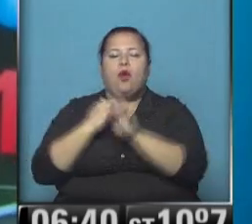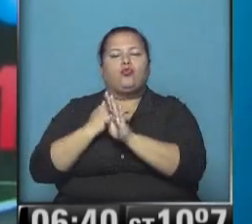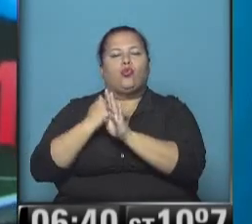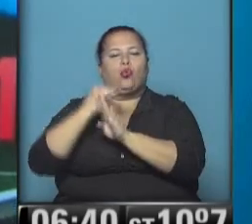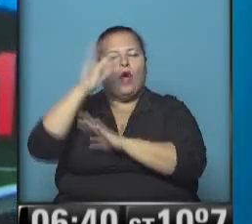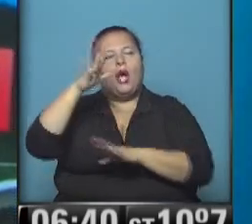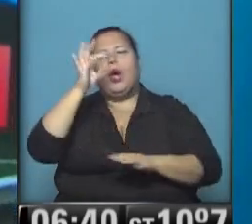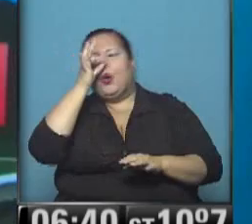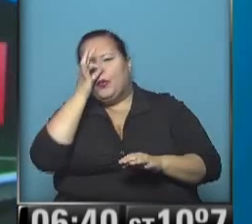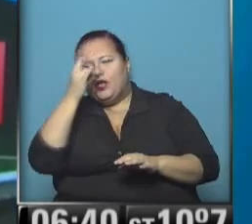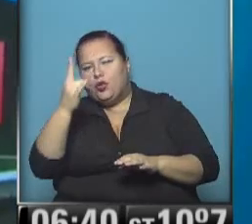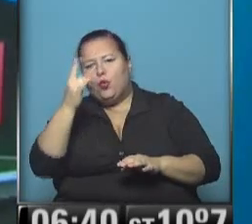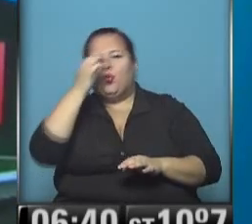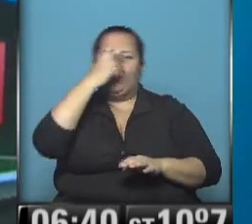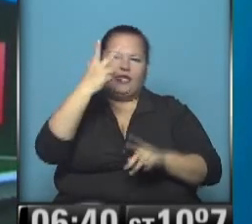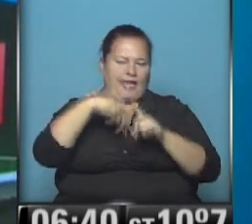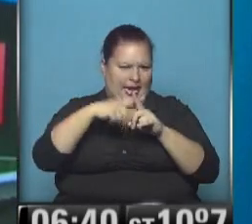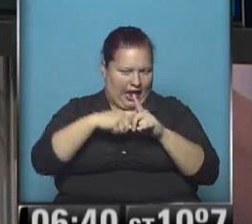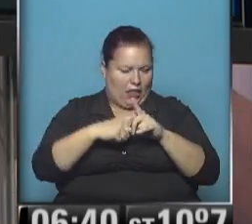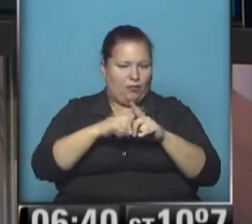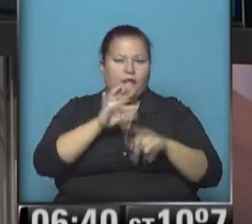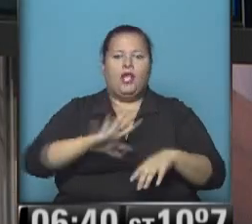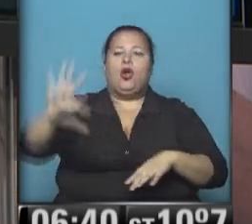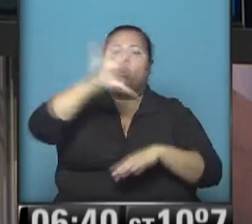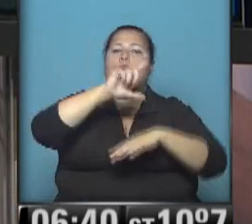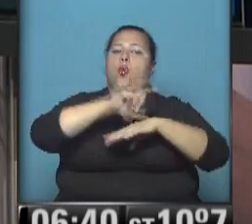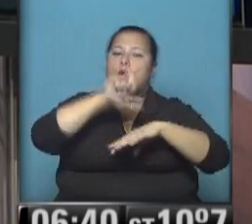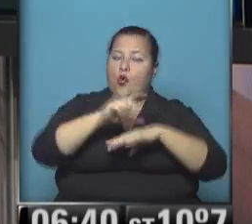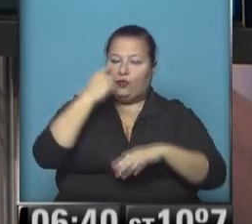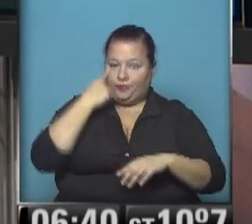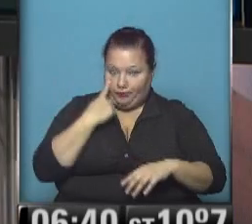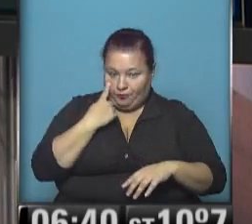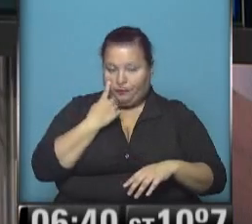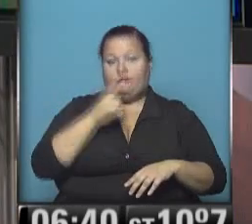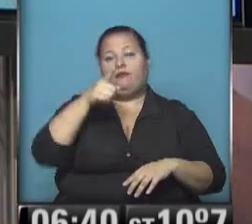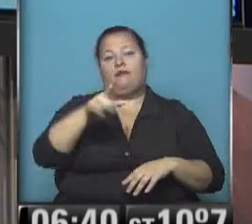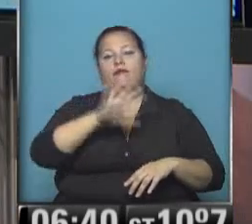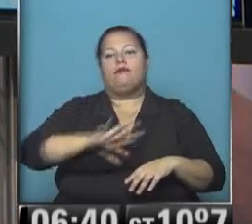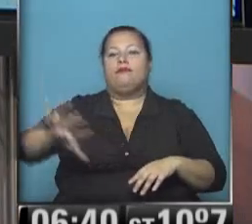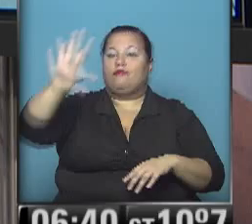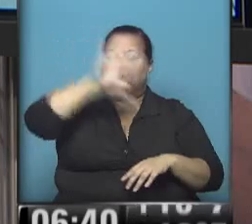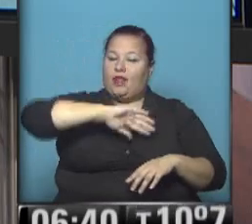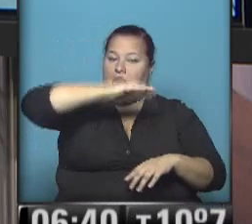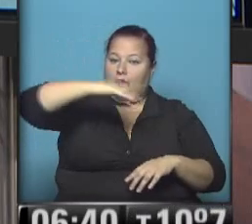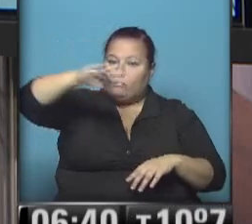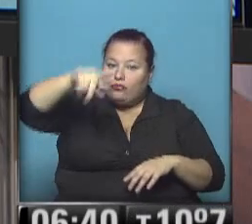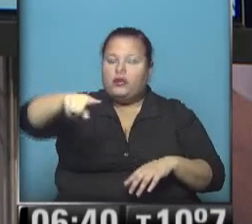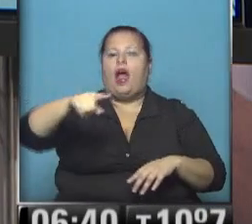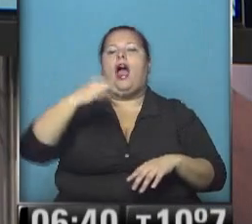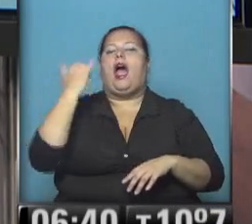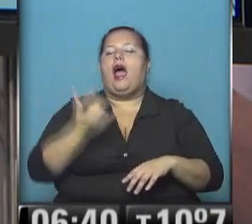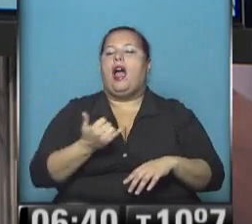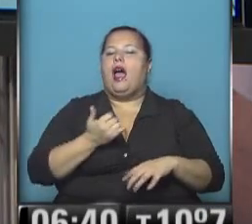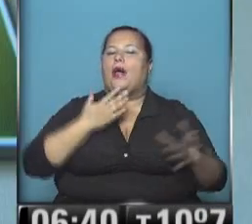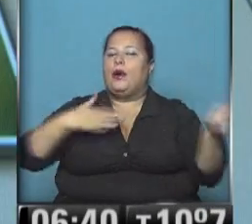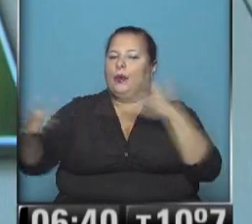valores de 21 a 23 grados en la región de Cuyo atención que allí a lo largo de la región cordillera se van a registrar